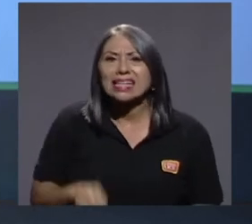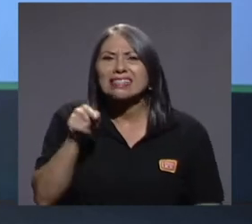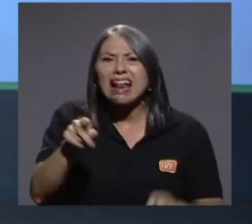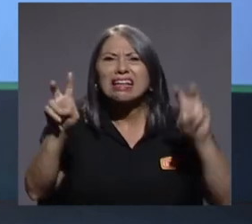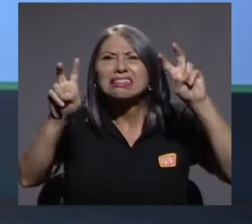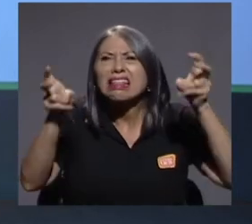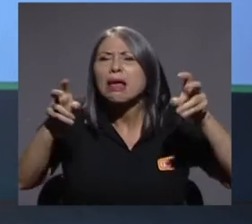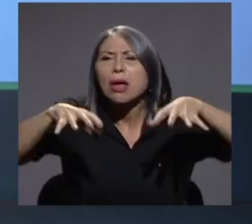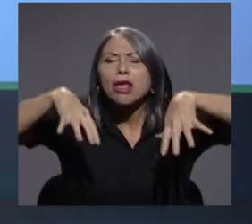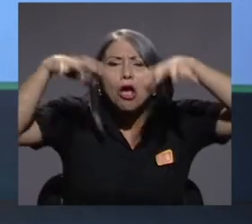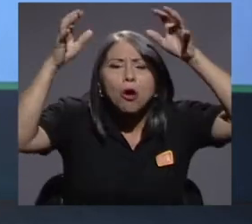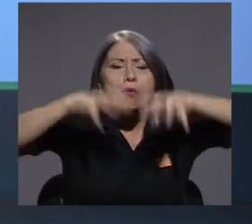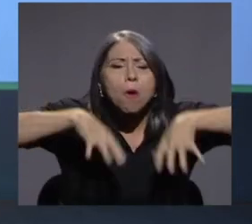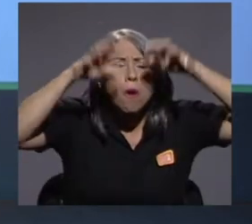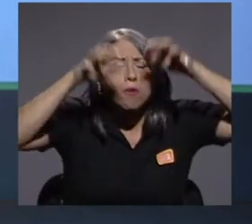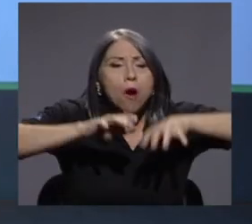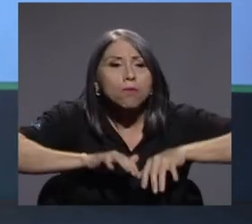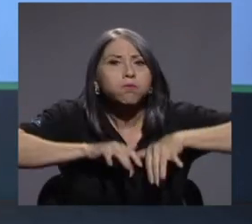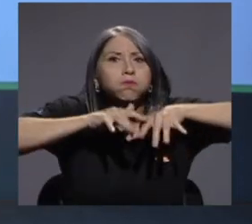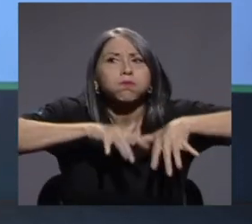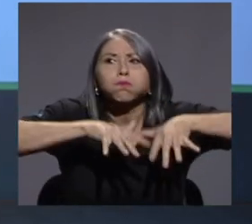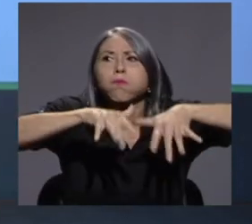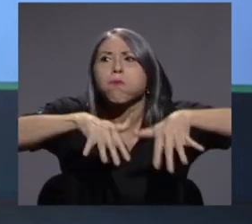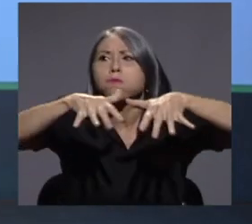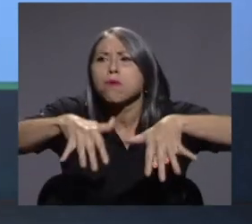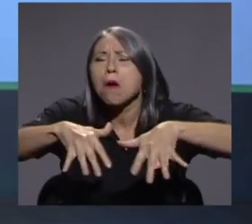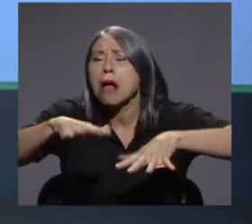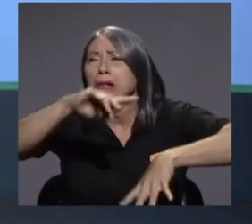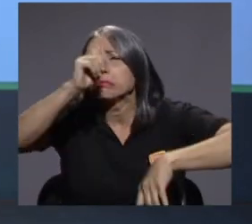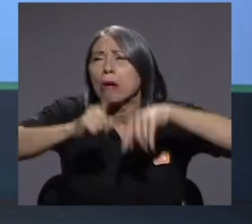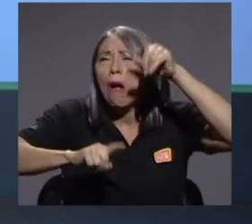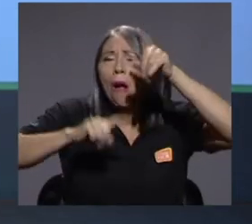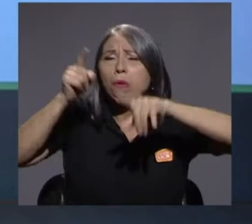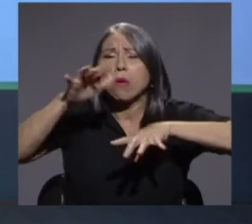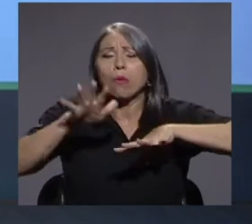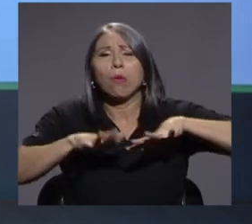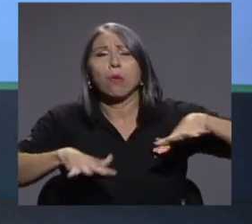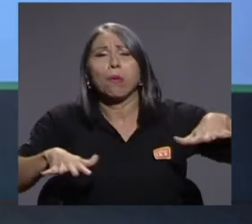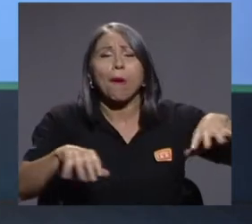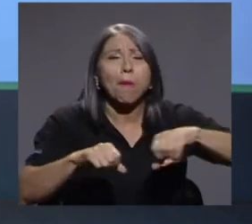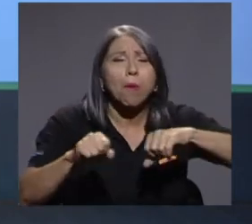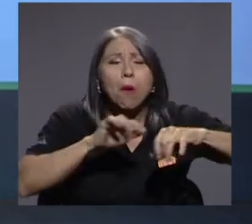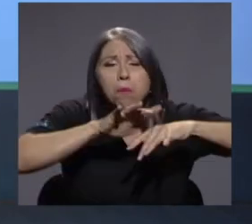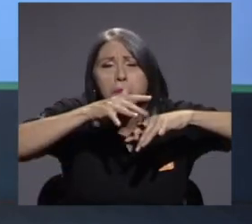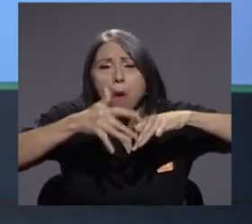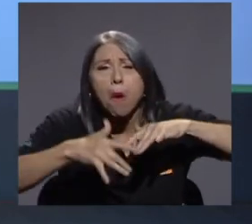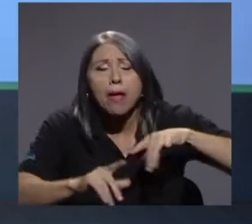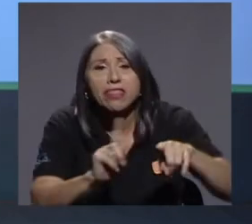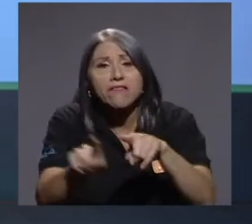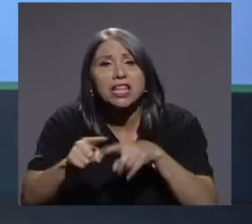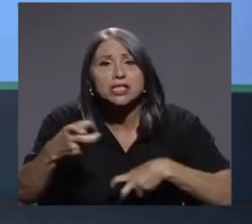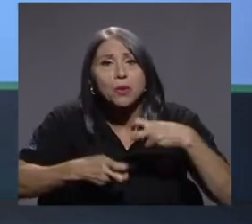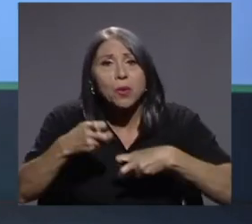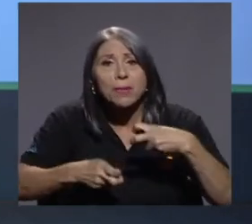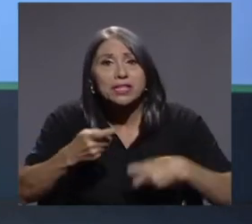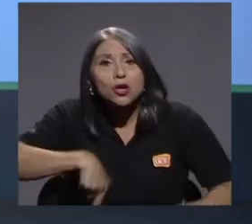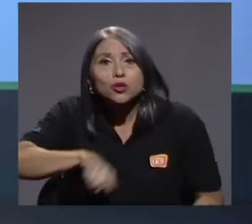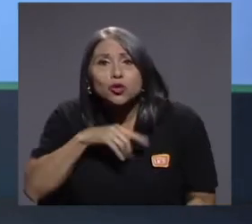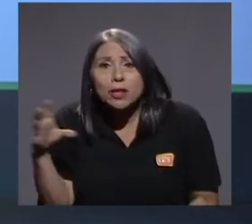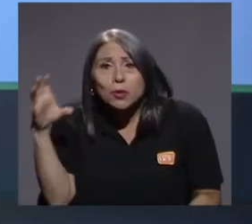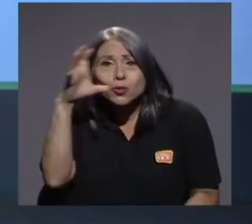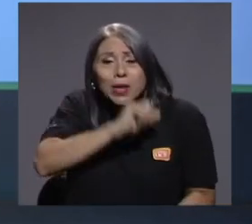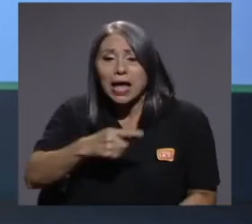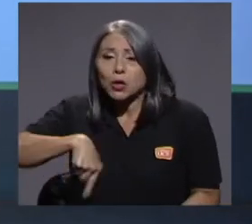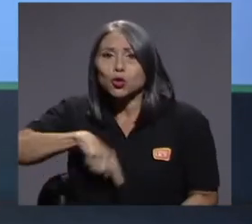inundaciones, de los desastres naturales, de los problemas que hay en todo lado, nos hemos dado cuenta que esto es producto de lo que hemos